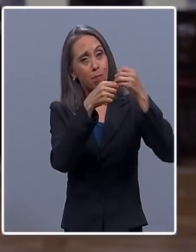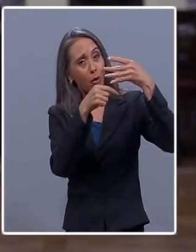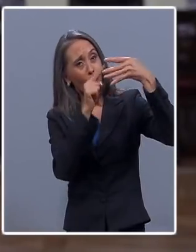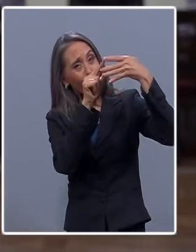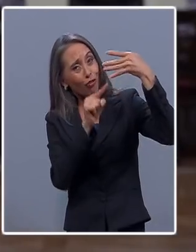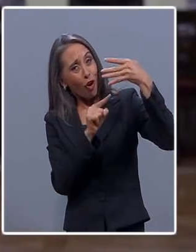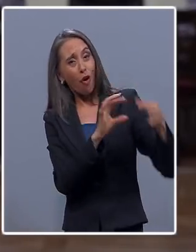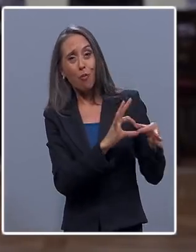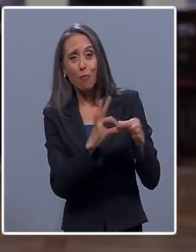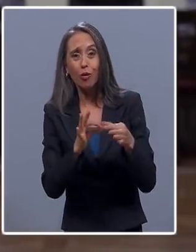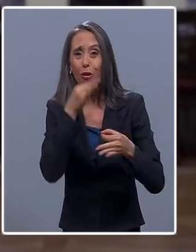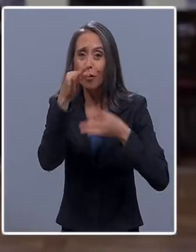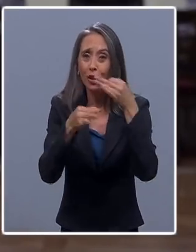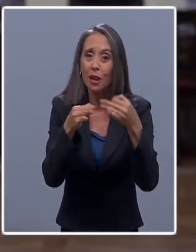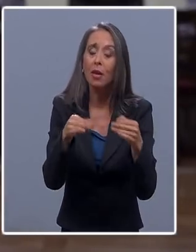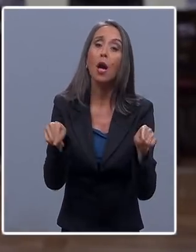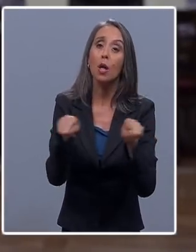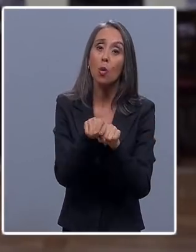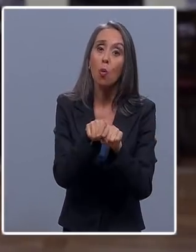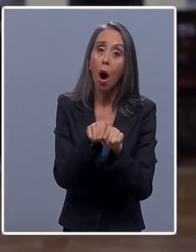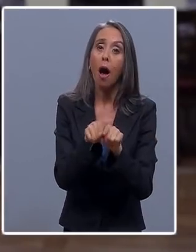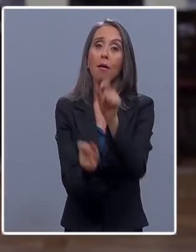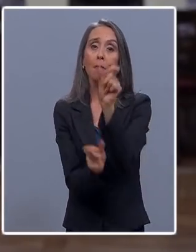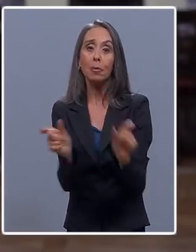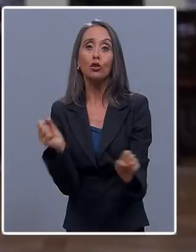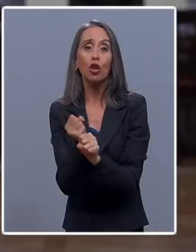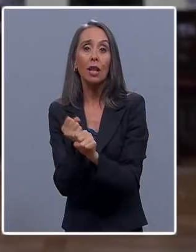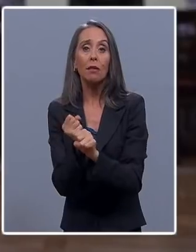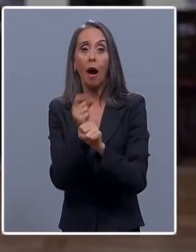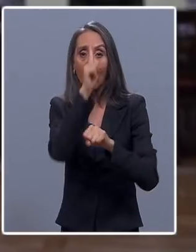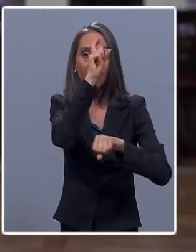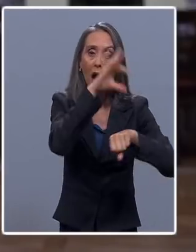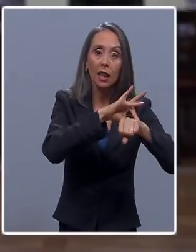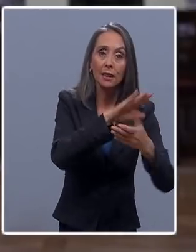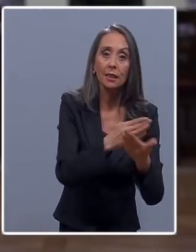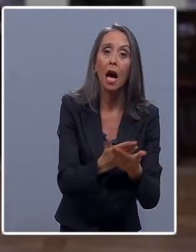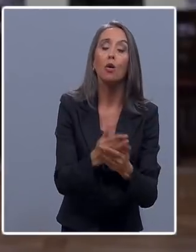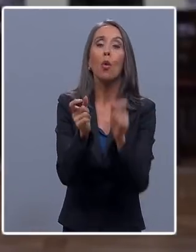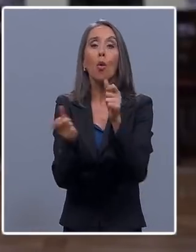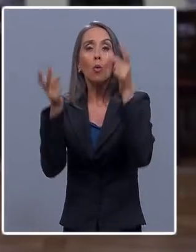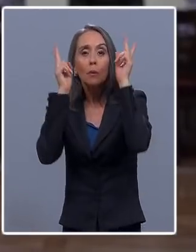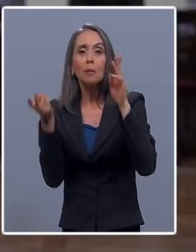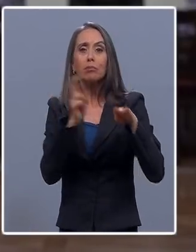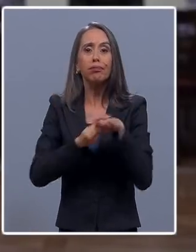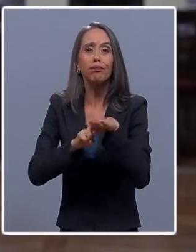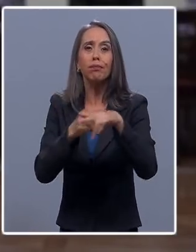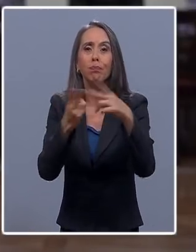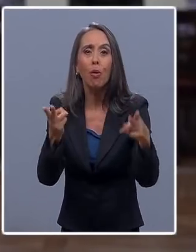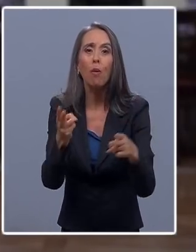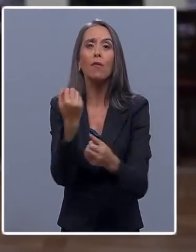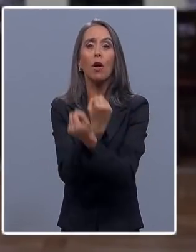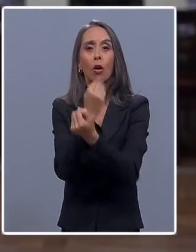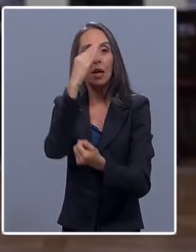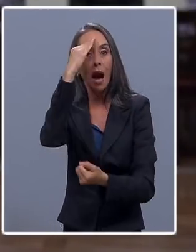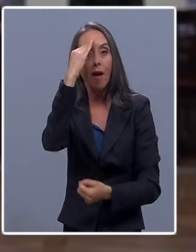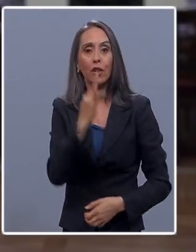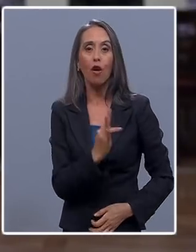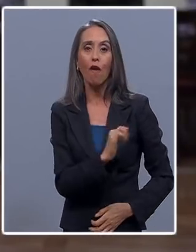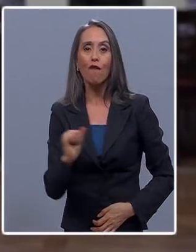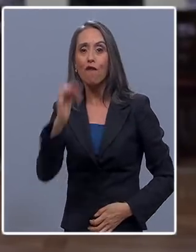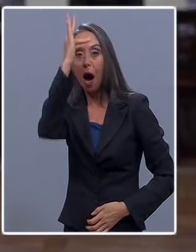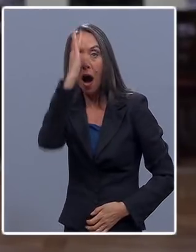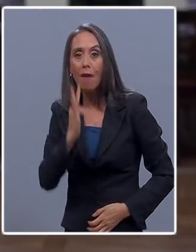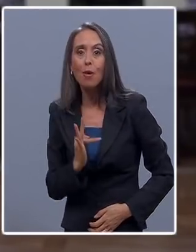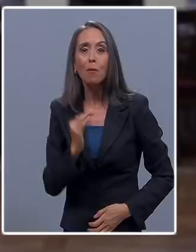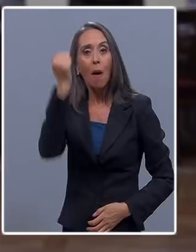al igual como lo hacen hoy día los trabajadores de la salud, del transporte público, los carabineros, nuestras fuerzas armadas, los